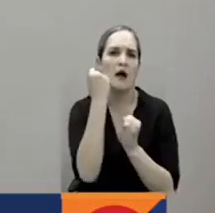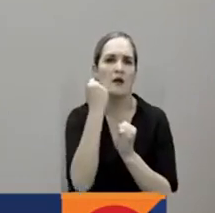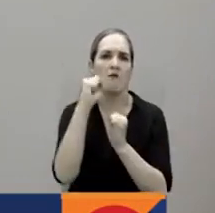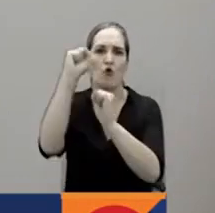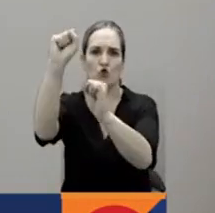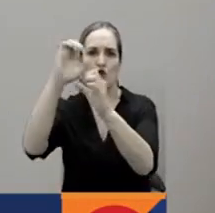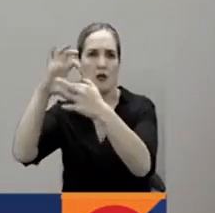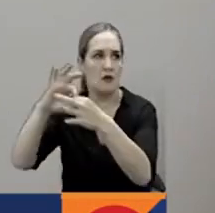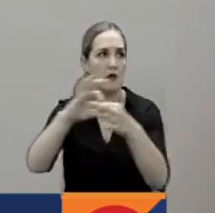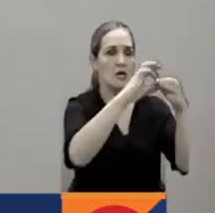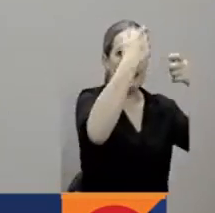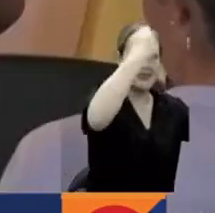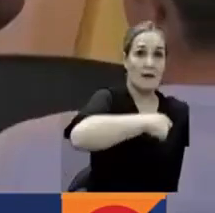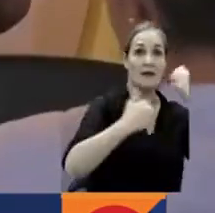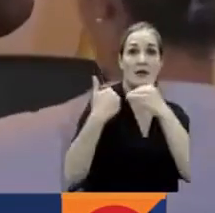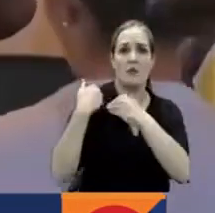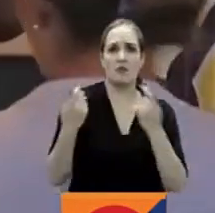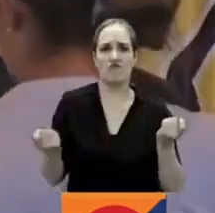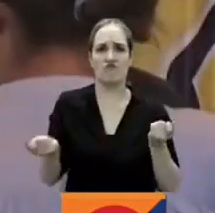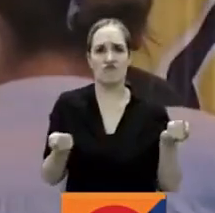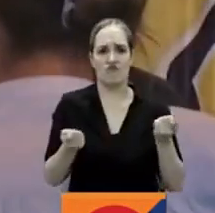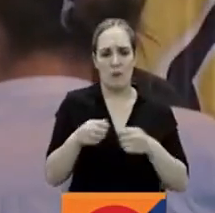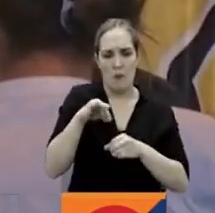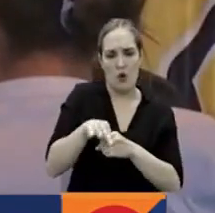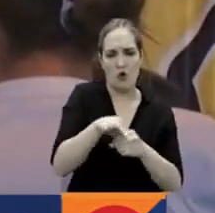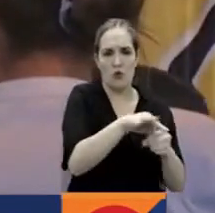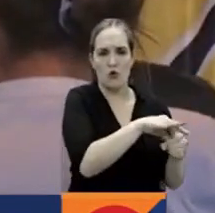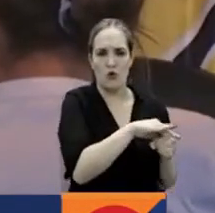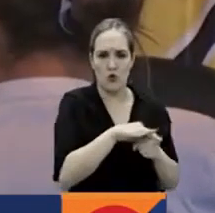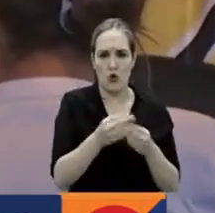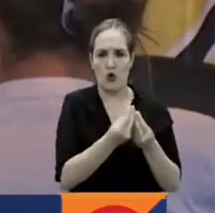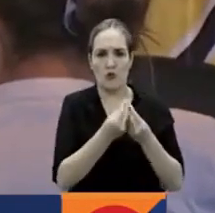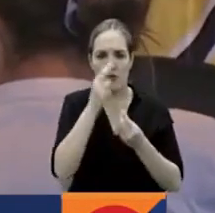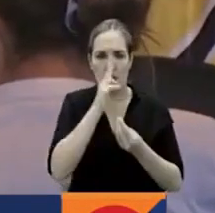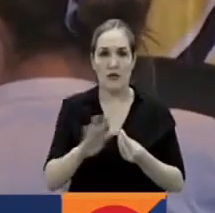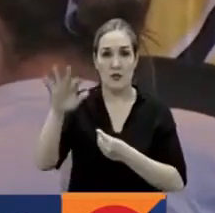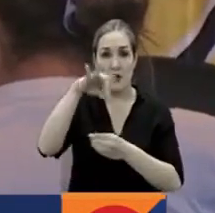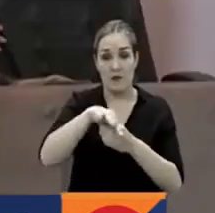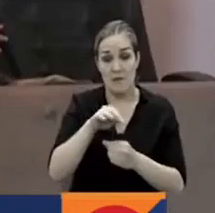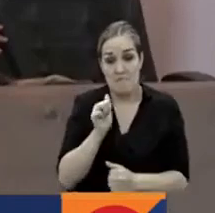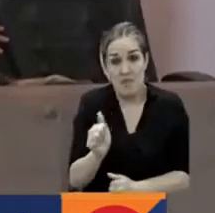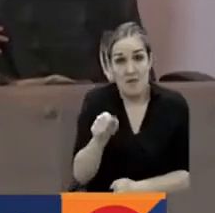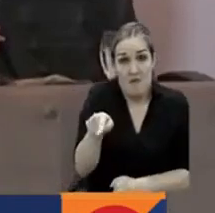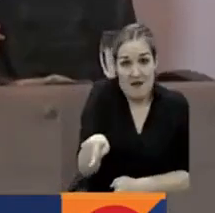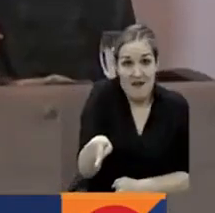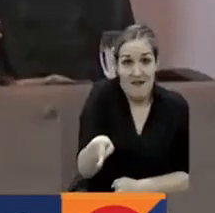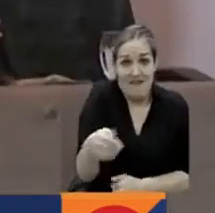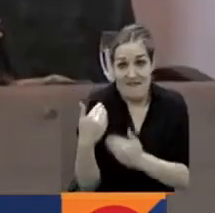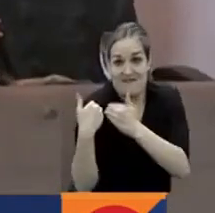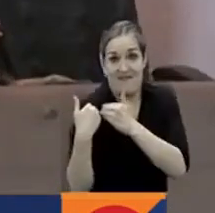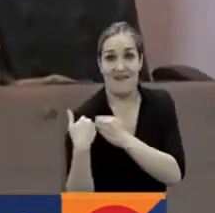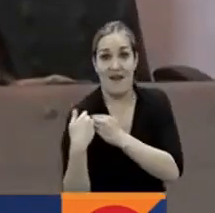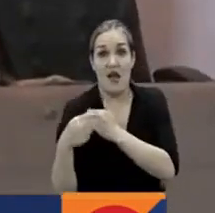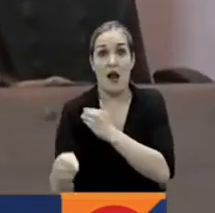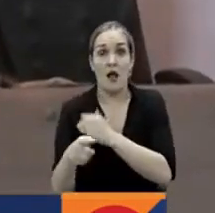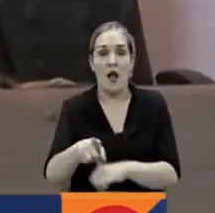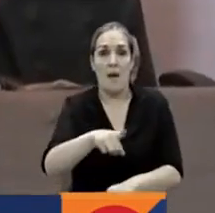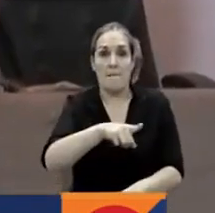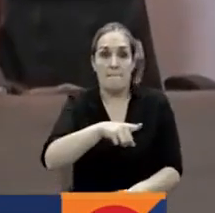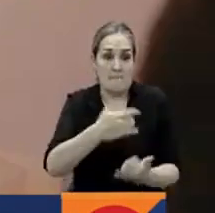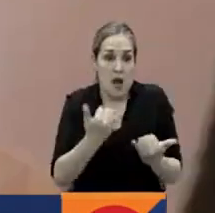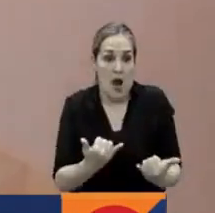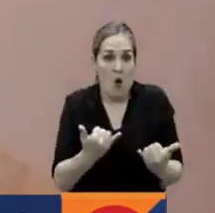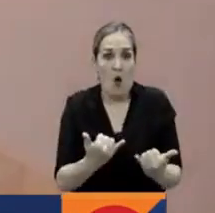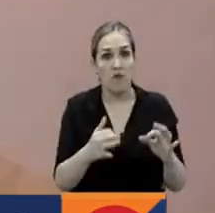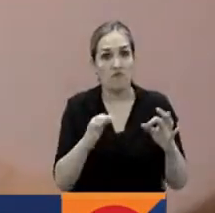nacional electoral el poder electoral en Venezuela fue la persona responsable de que las elecciones en Venezuela perdieran digamoslo así